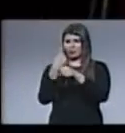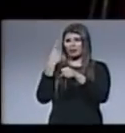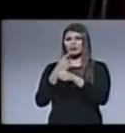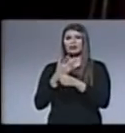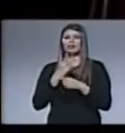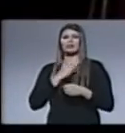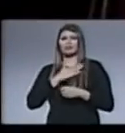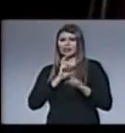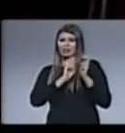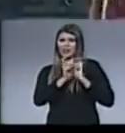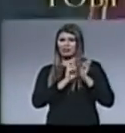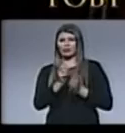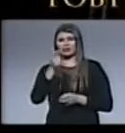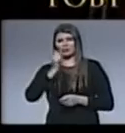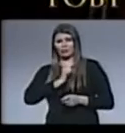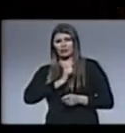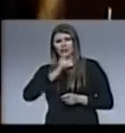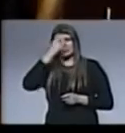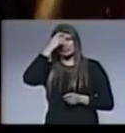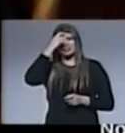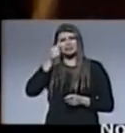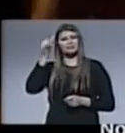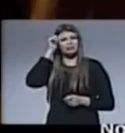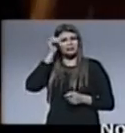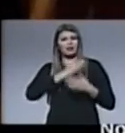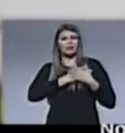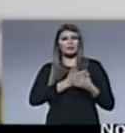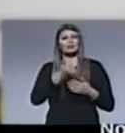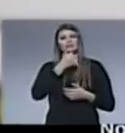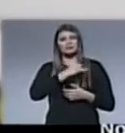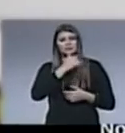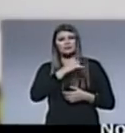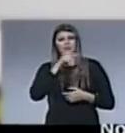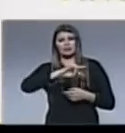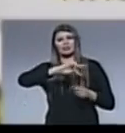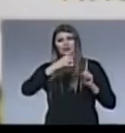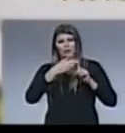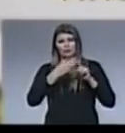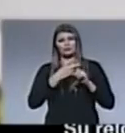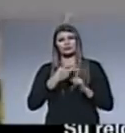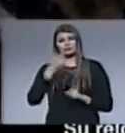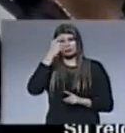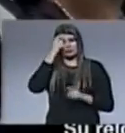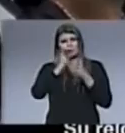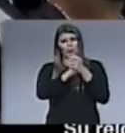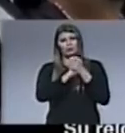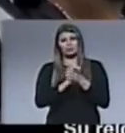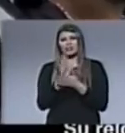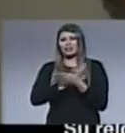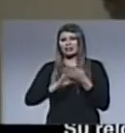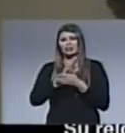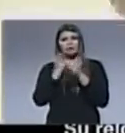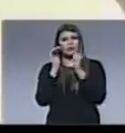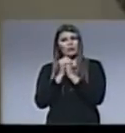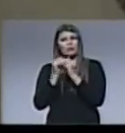que se llama Me enamoré de una chica cristiana es una historia de amor sobre el perdón y las segundas oportunidades y la vida de una familia que no cesa